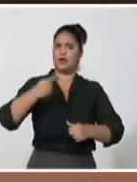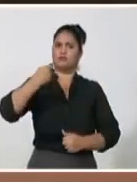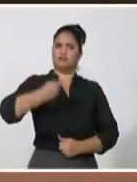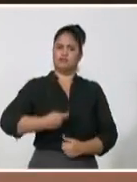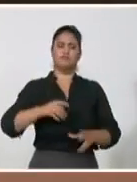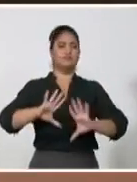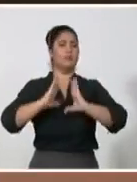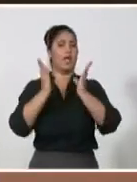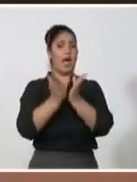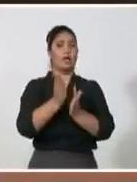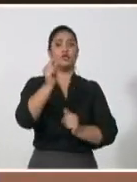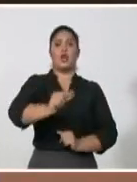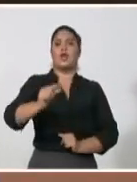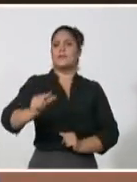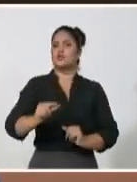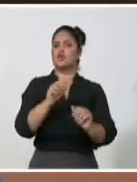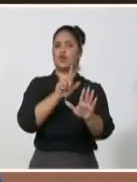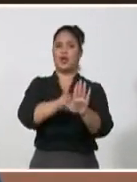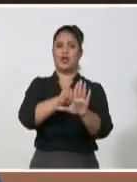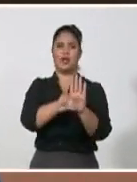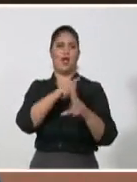implicados en actos de corrupción.